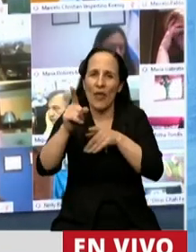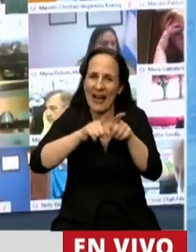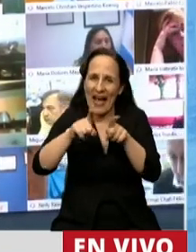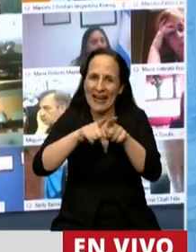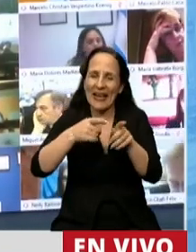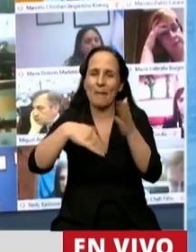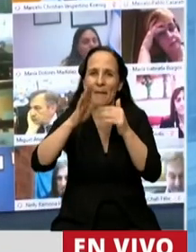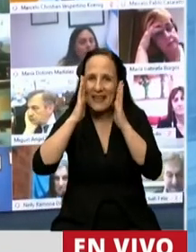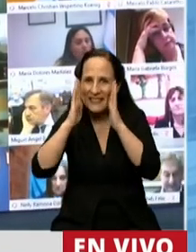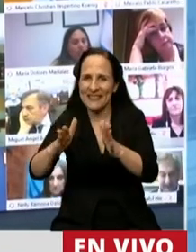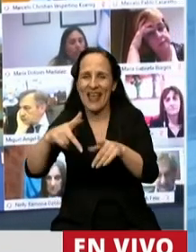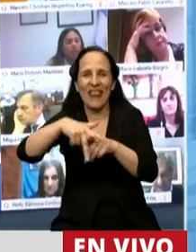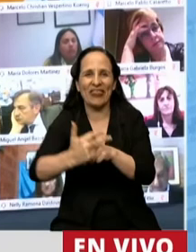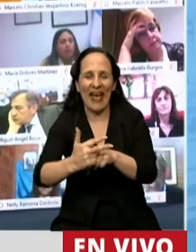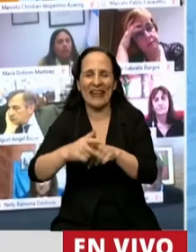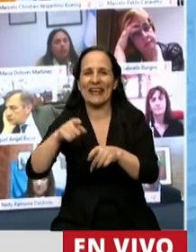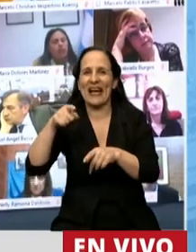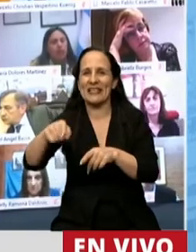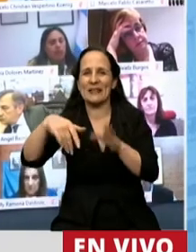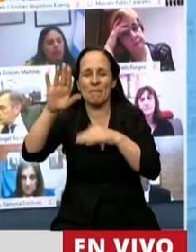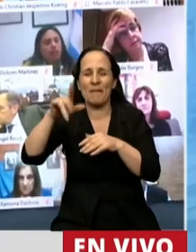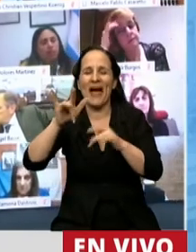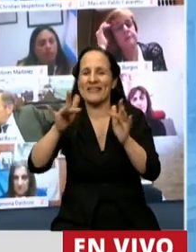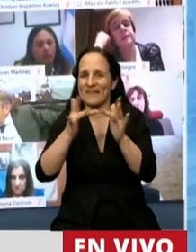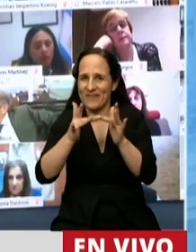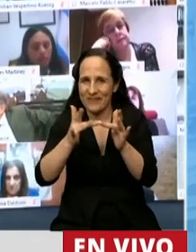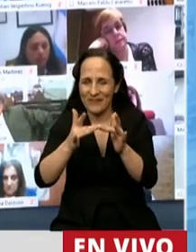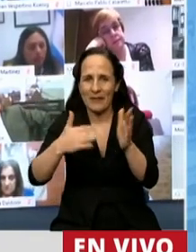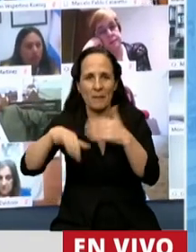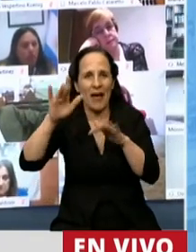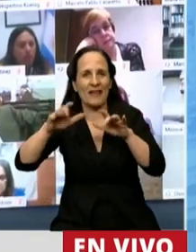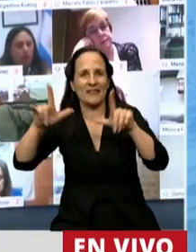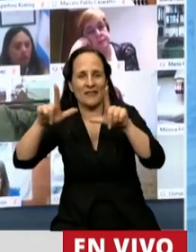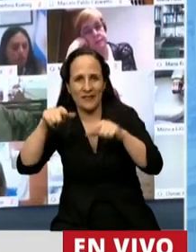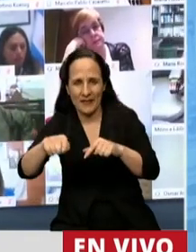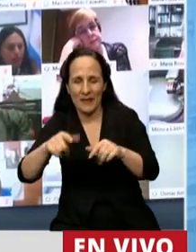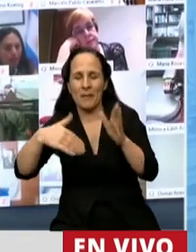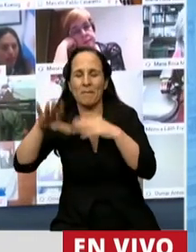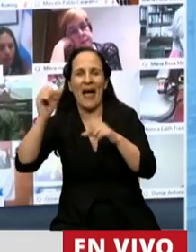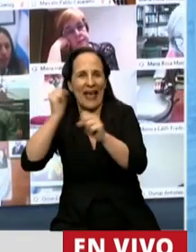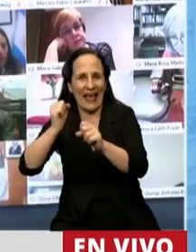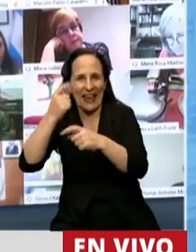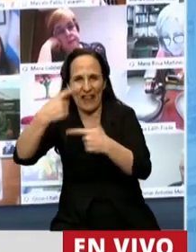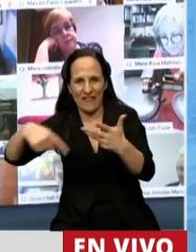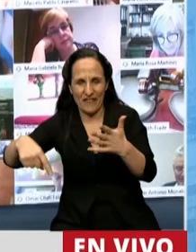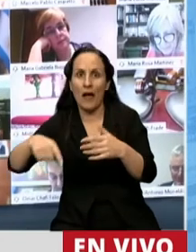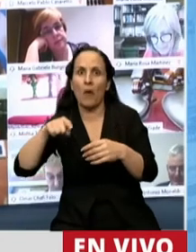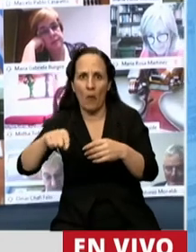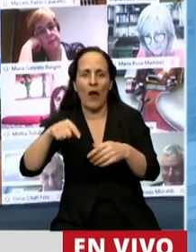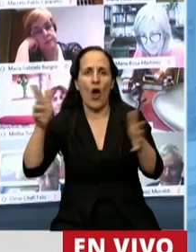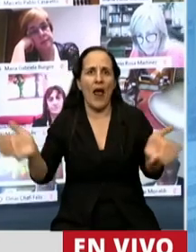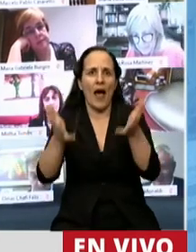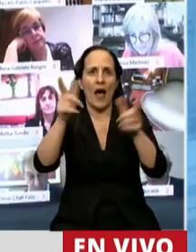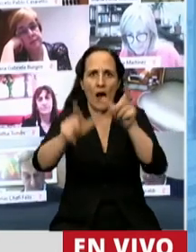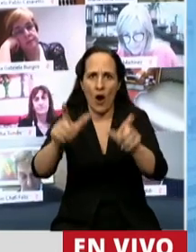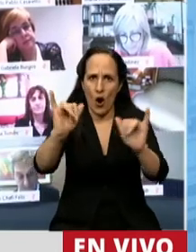a cuestiones técnicas, a cuestiones de informática, a cuestiones que tengan que ver con las ingenierías. Me parece que hay que estimular a